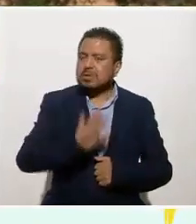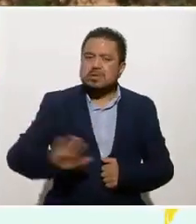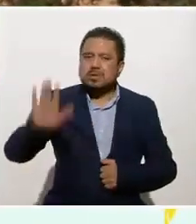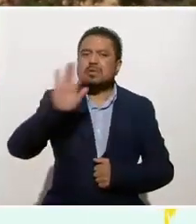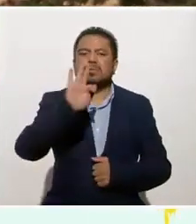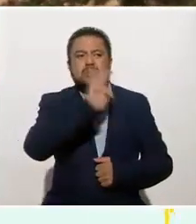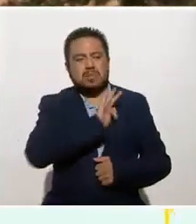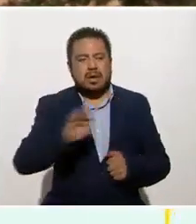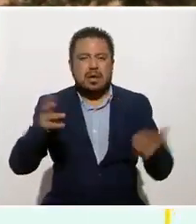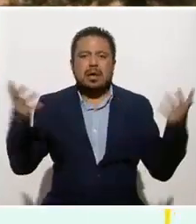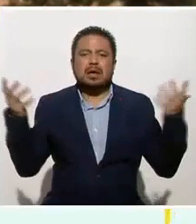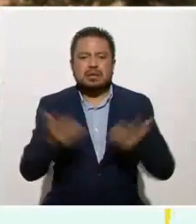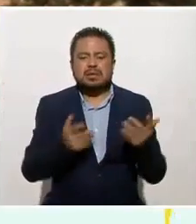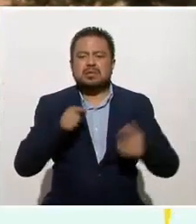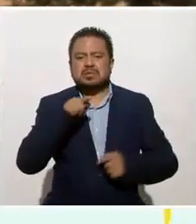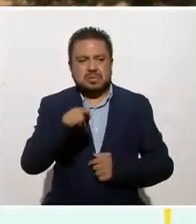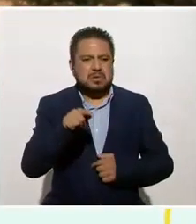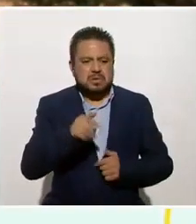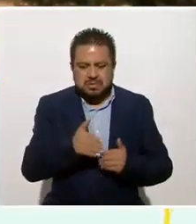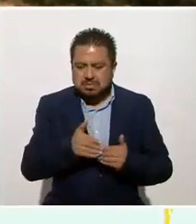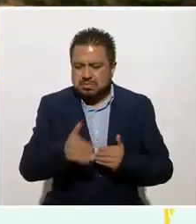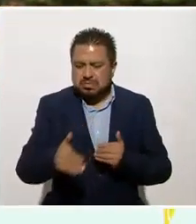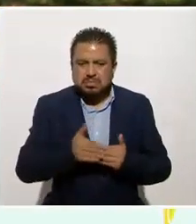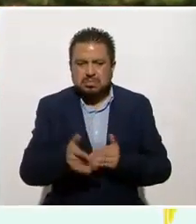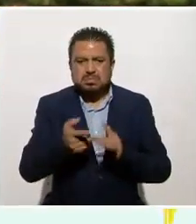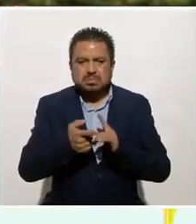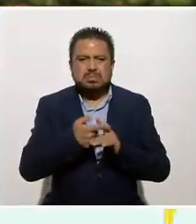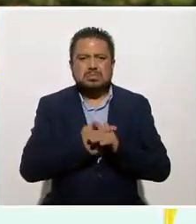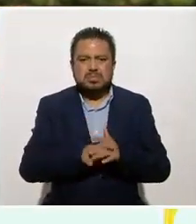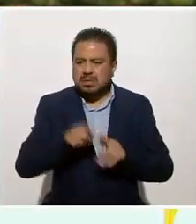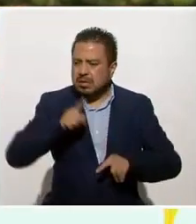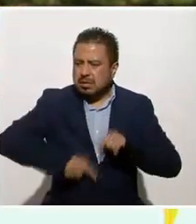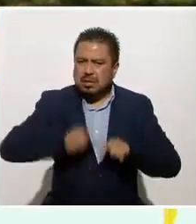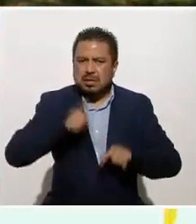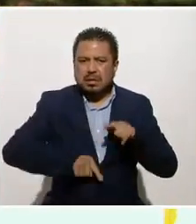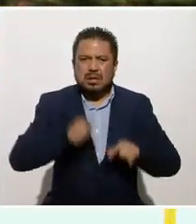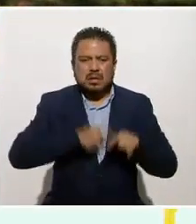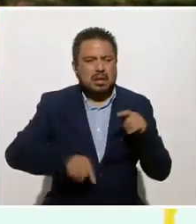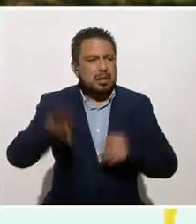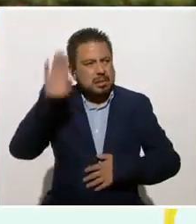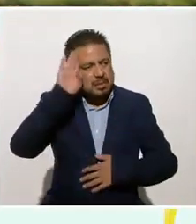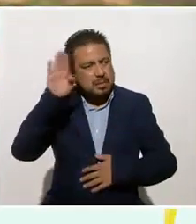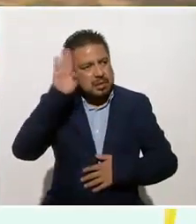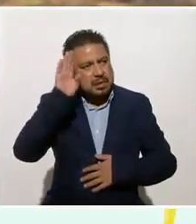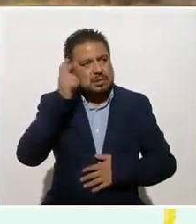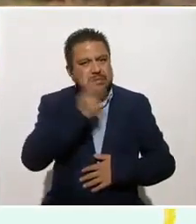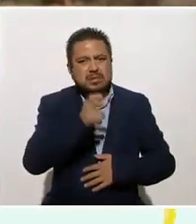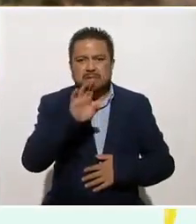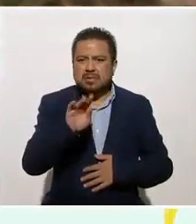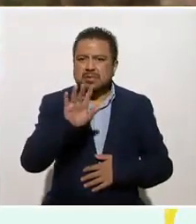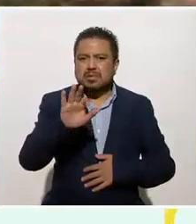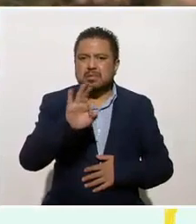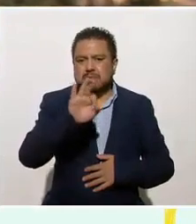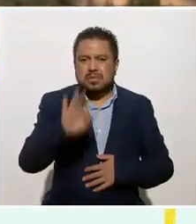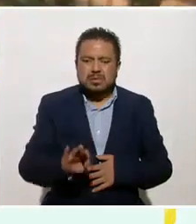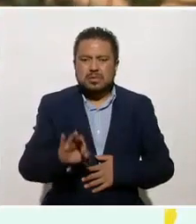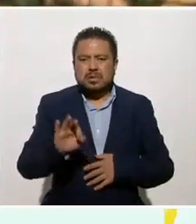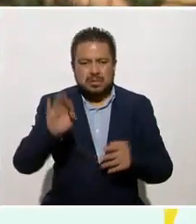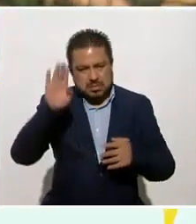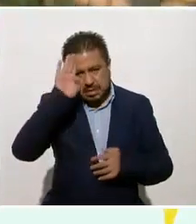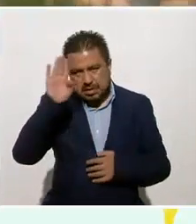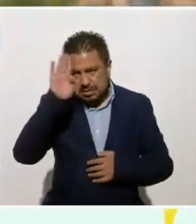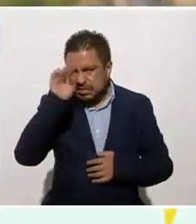puedes hacer en el momento en el que empiezas a dejar de llevarte por los pensamientos. El 95% de los